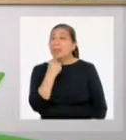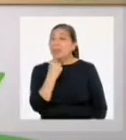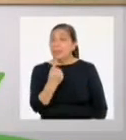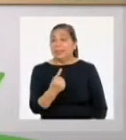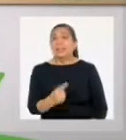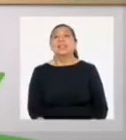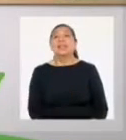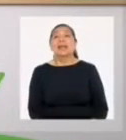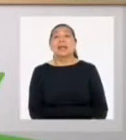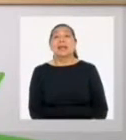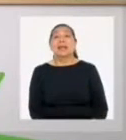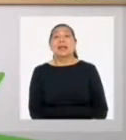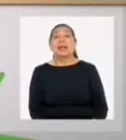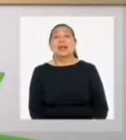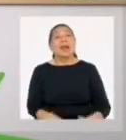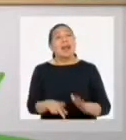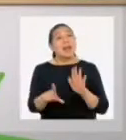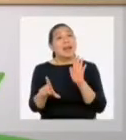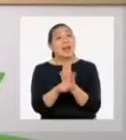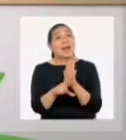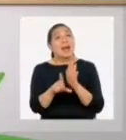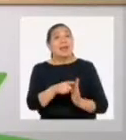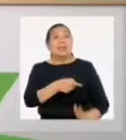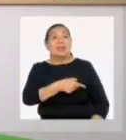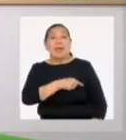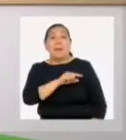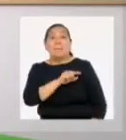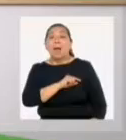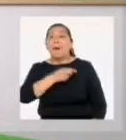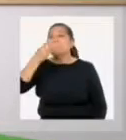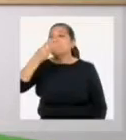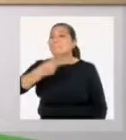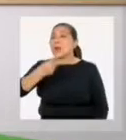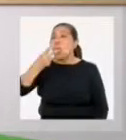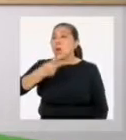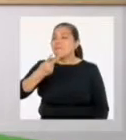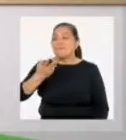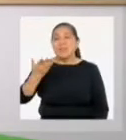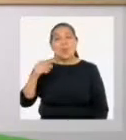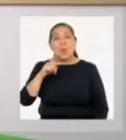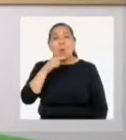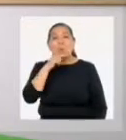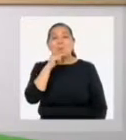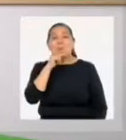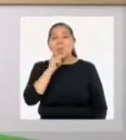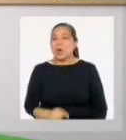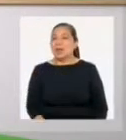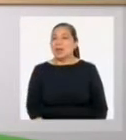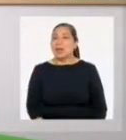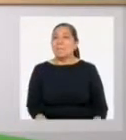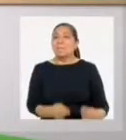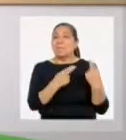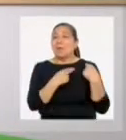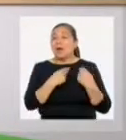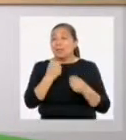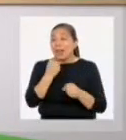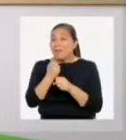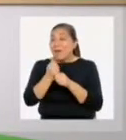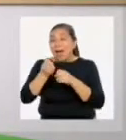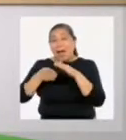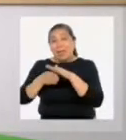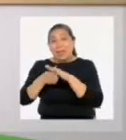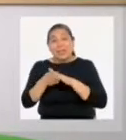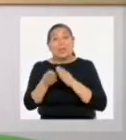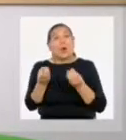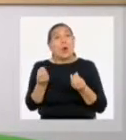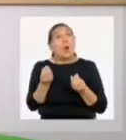menciona lo siguiente. La legislación española prohibía la participación de mujeres en cargos públicos,